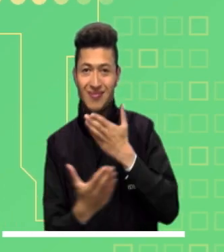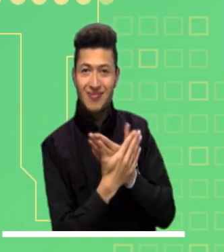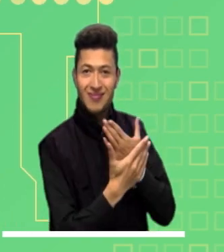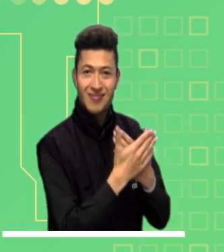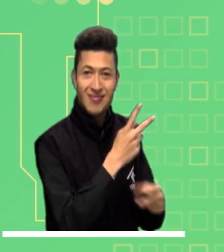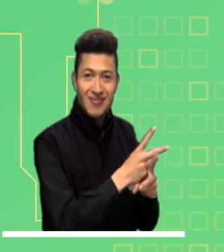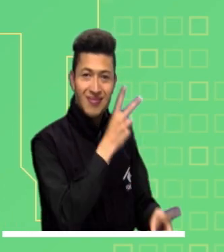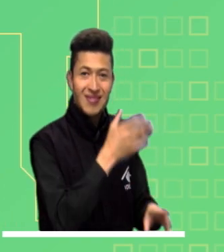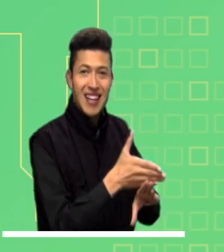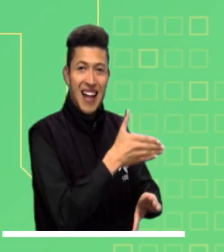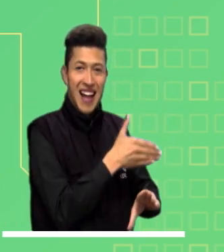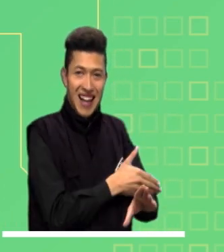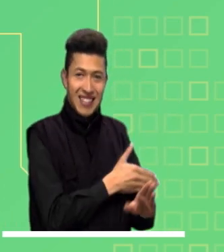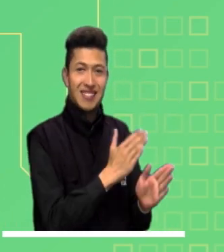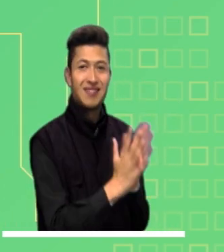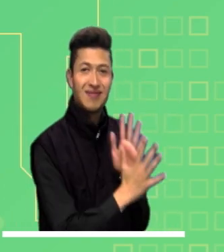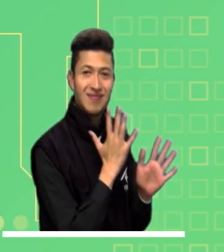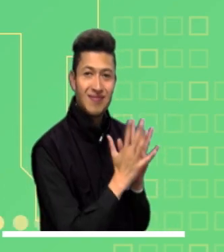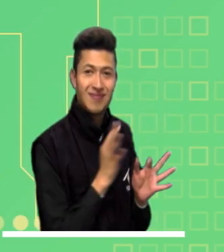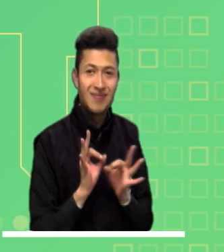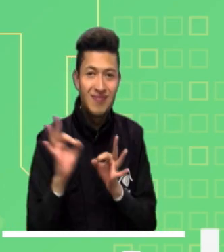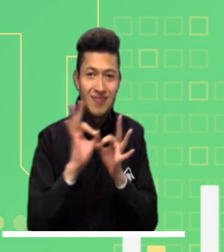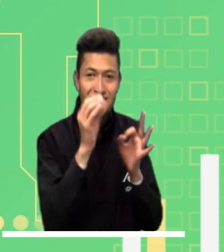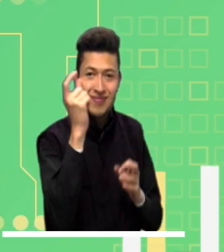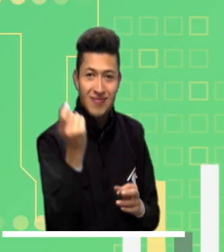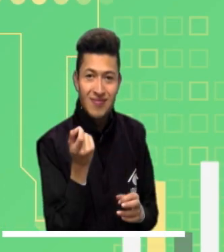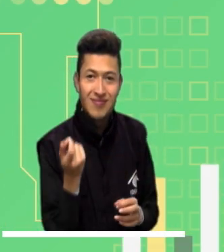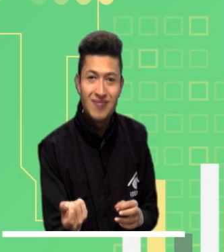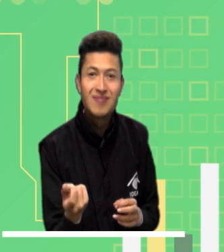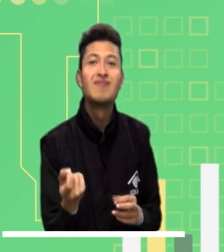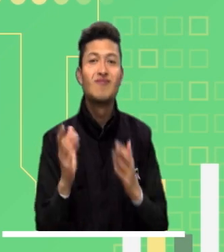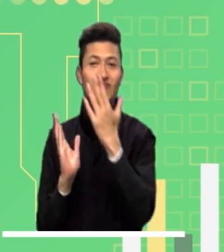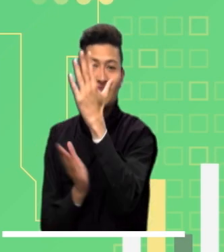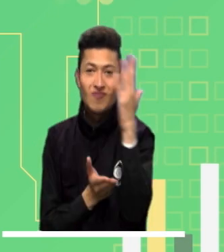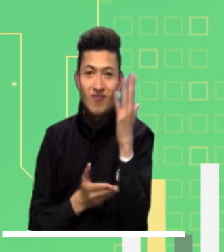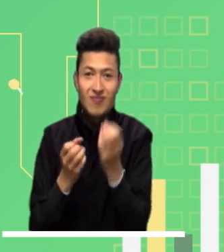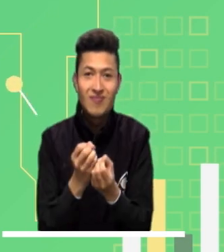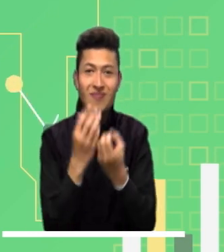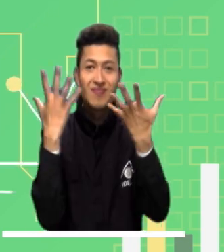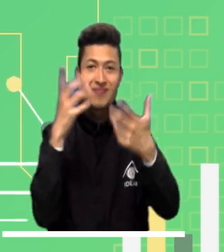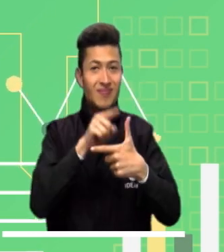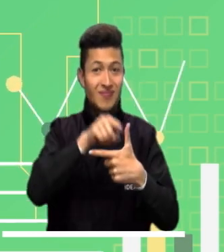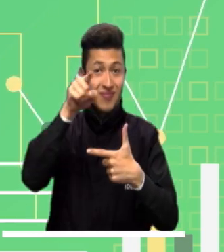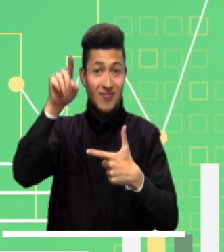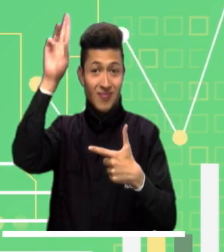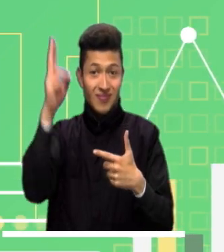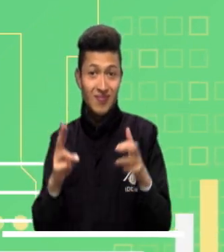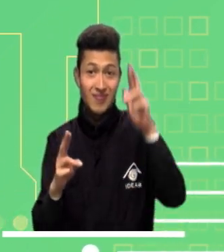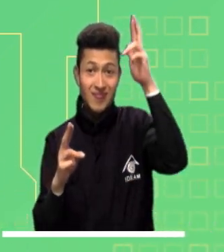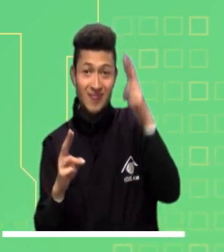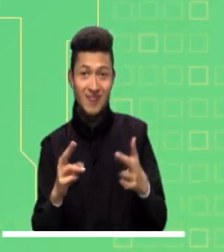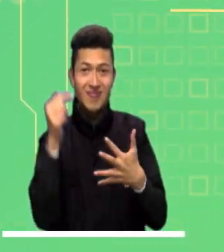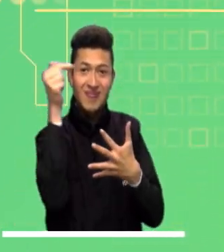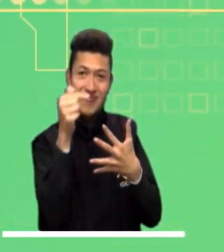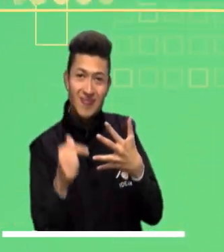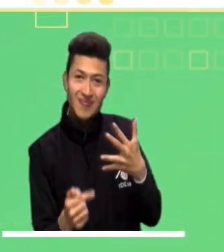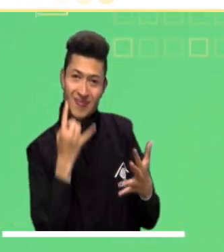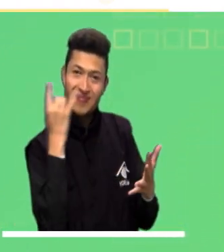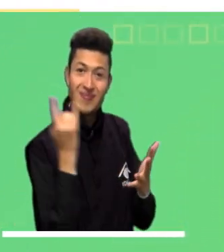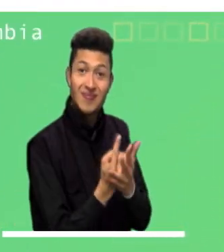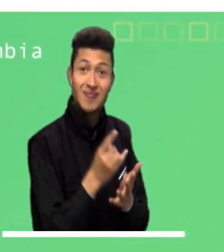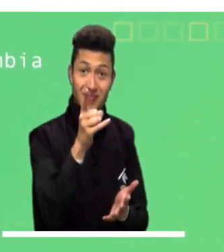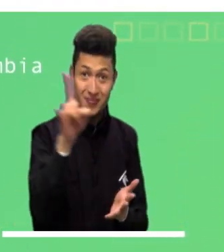las imágenes satelitales y conozca las principales alertas tempranas, información detallada a nivel municipal, cifras de